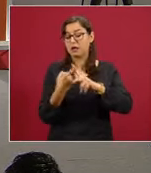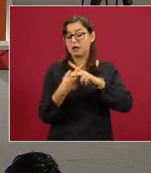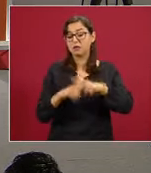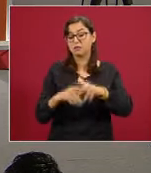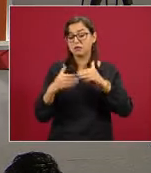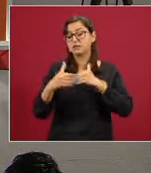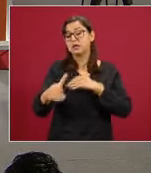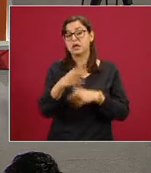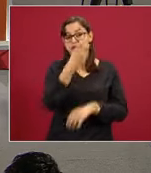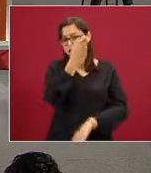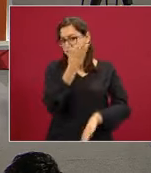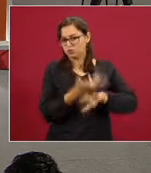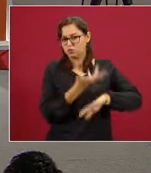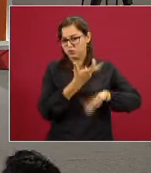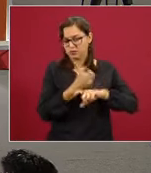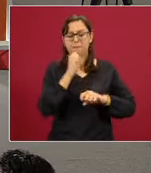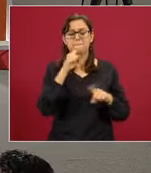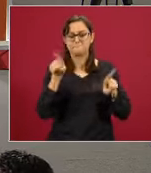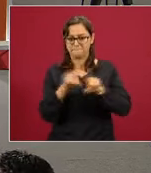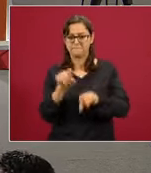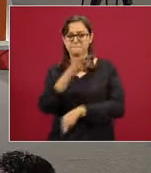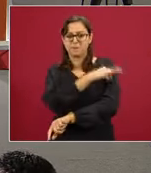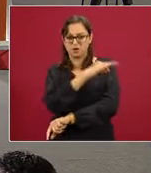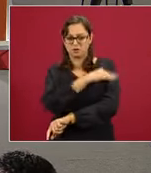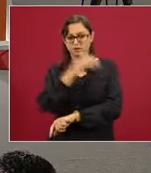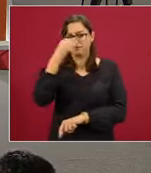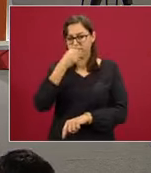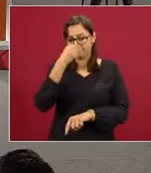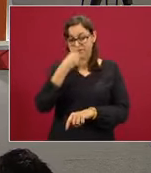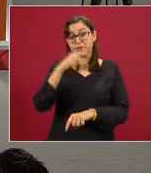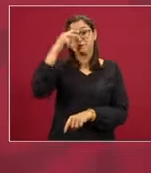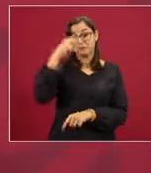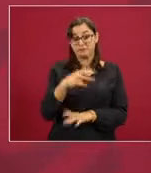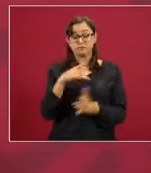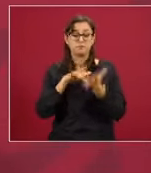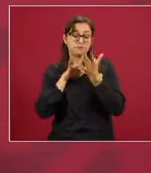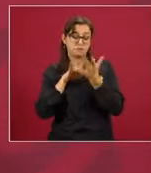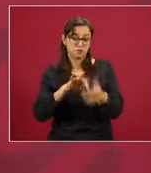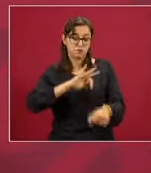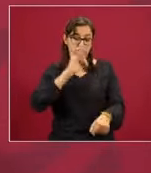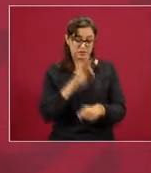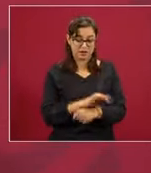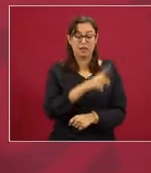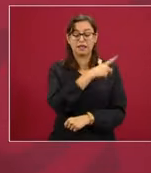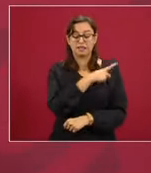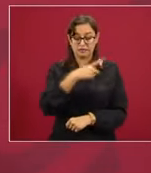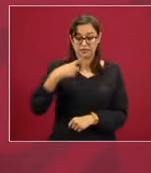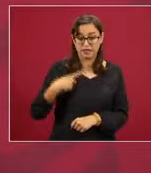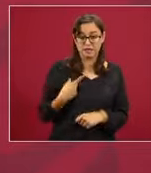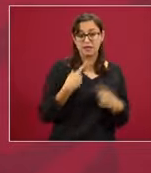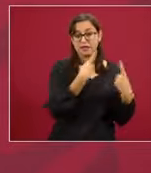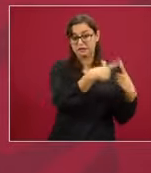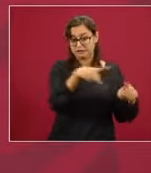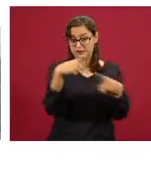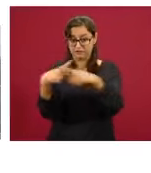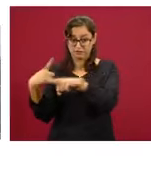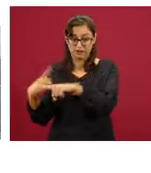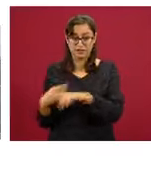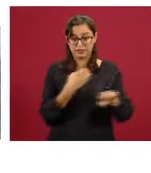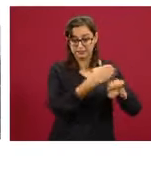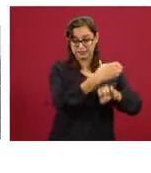Bueno, en Estados Unidos también. Entonces, hay que apoyar a nuestra comunidad. Esto se está haciendo en Atlanta, Boston, Chicago,